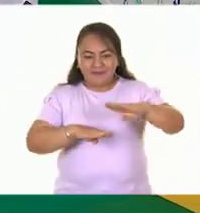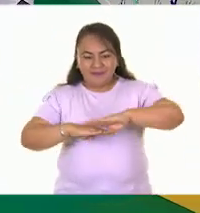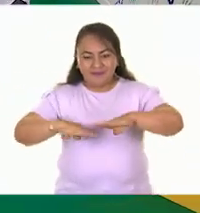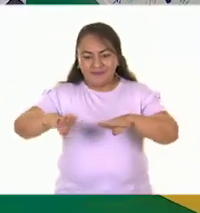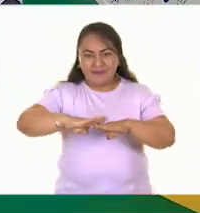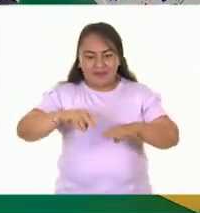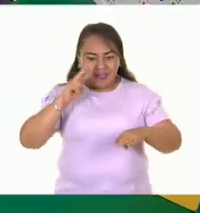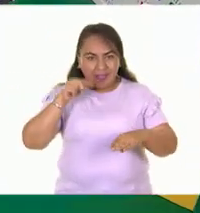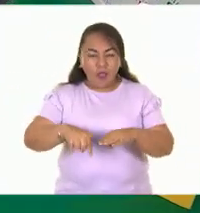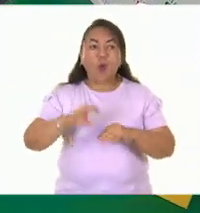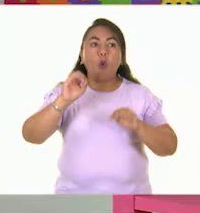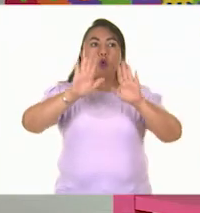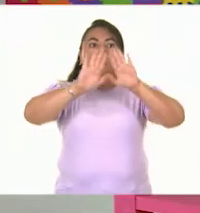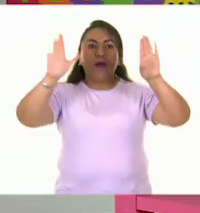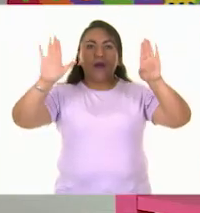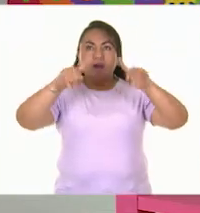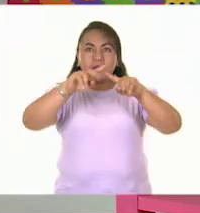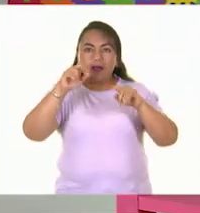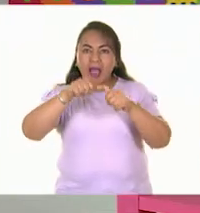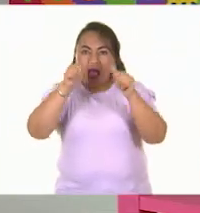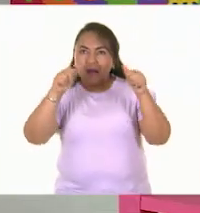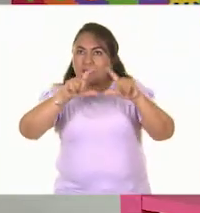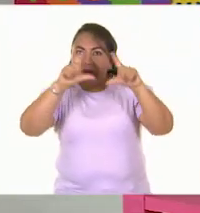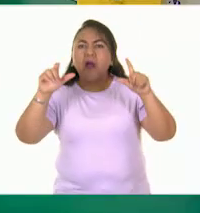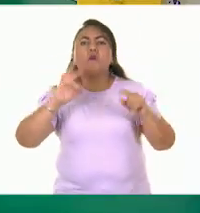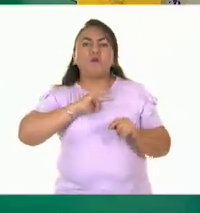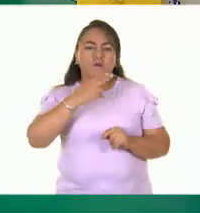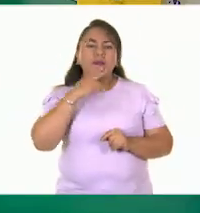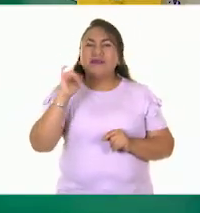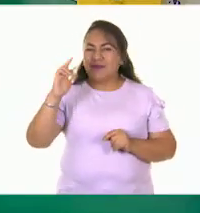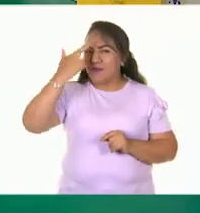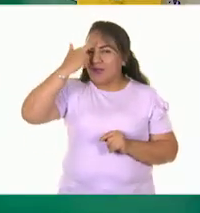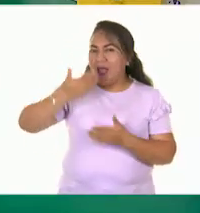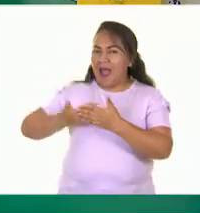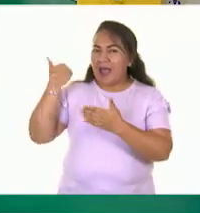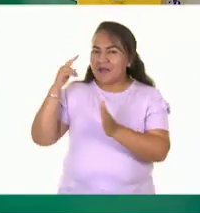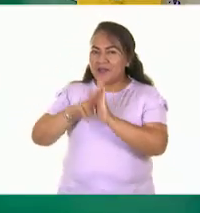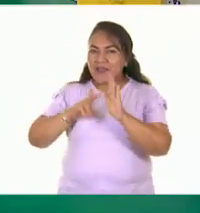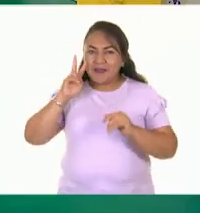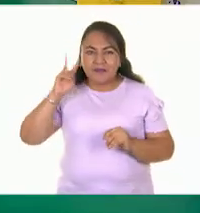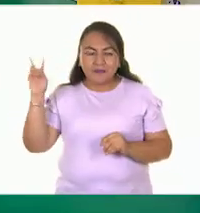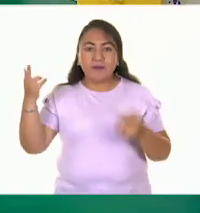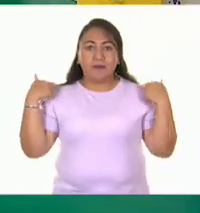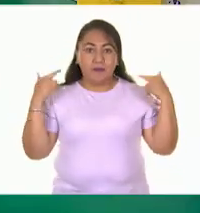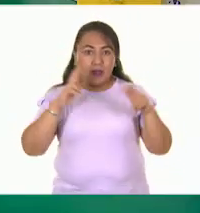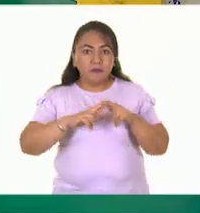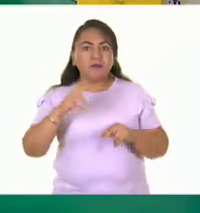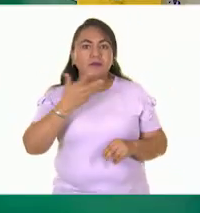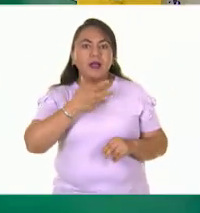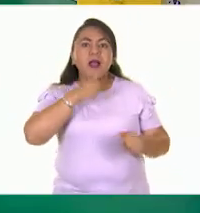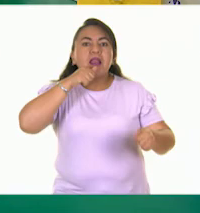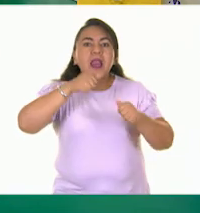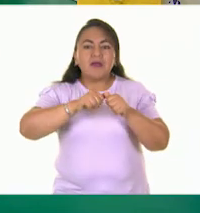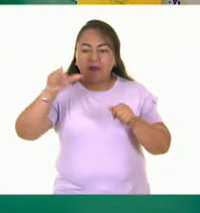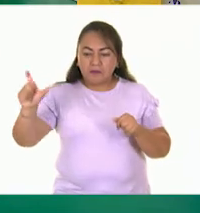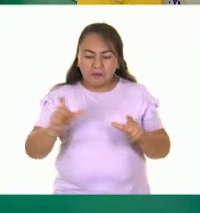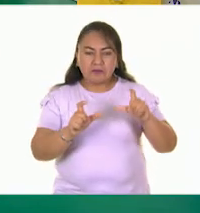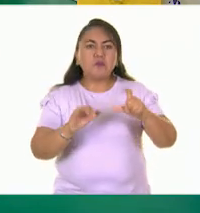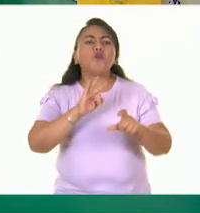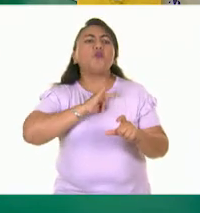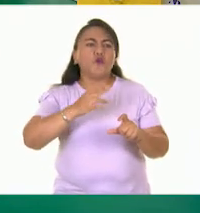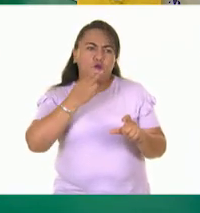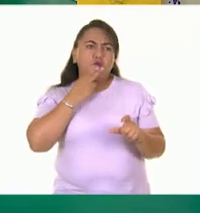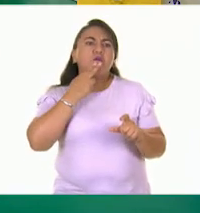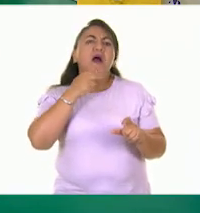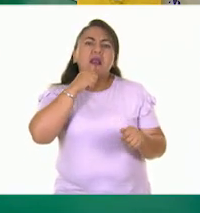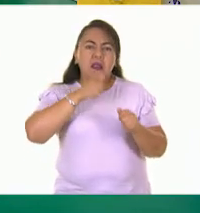Es el letrero que dice Artes también. Claro, ¿te acuerdas en el video cómo vimos que la maestra tenía ahí unas letras? Yo creo que también podríamos